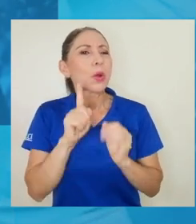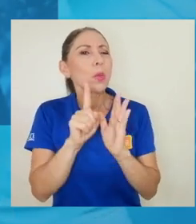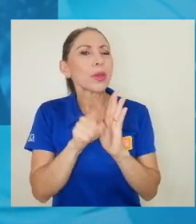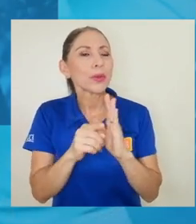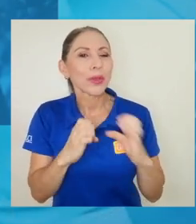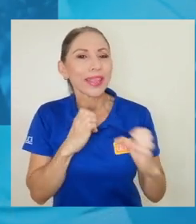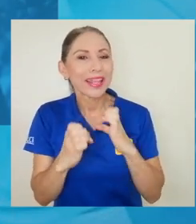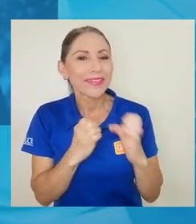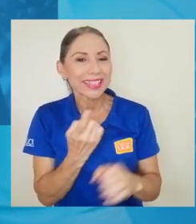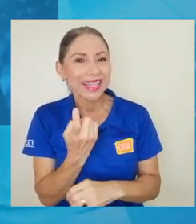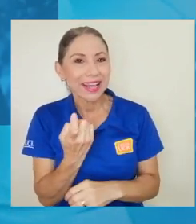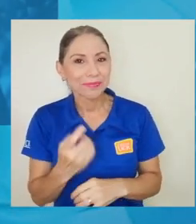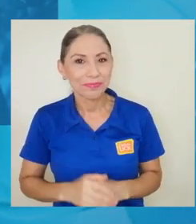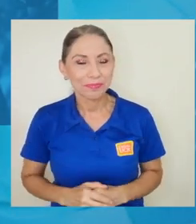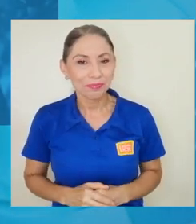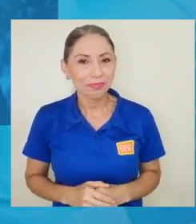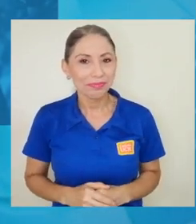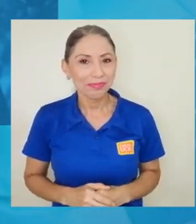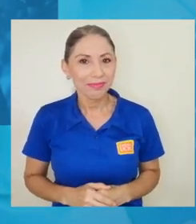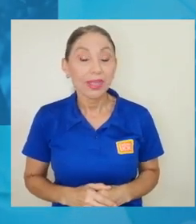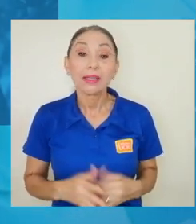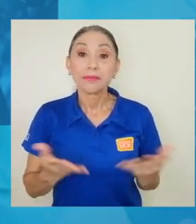minuto que nos queda de entrevista, Ramón,